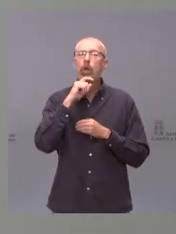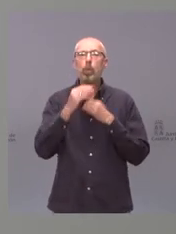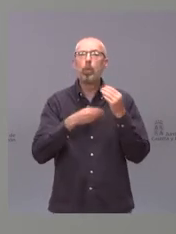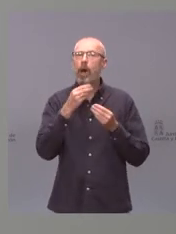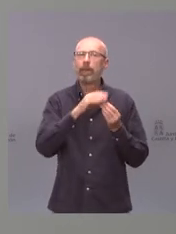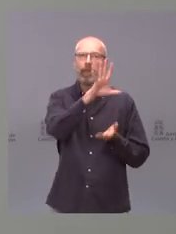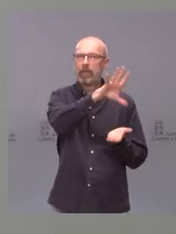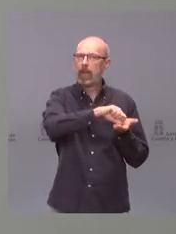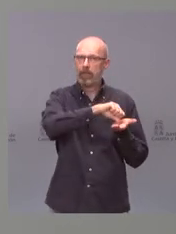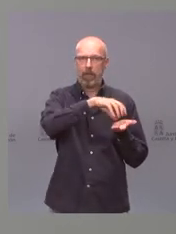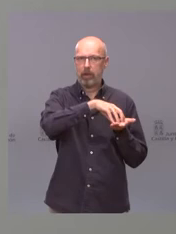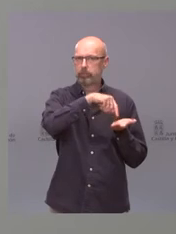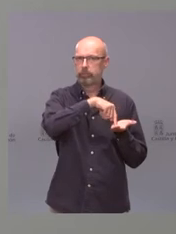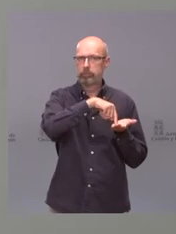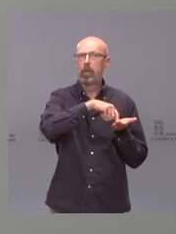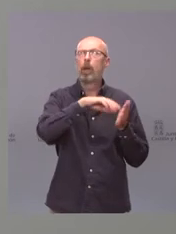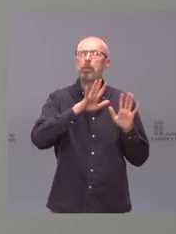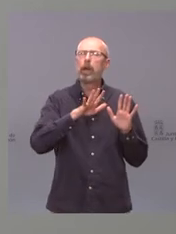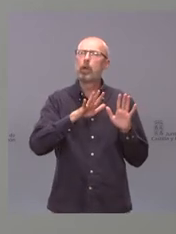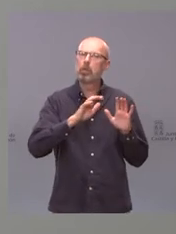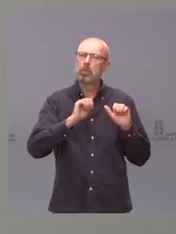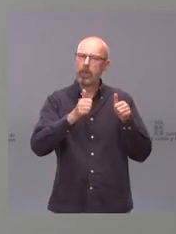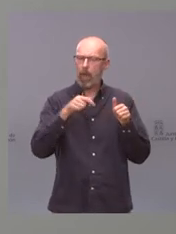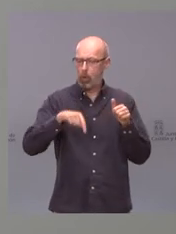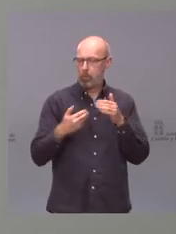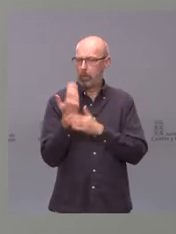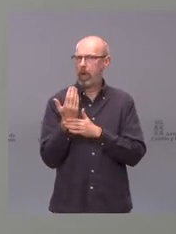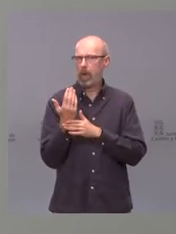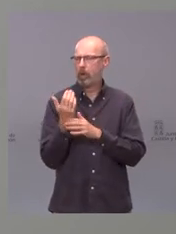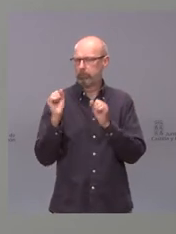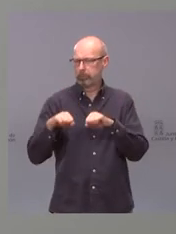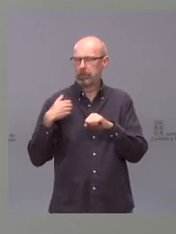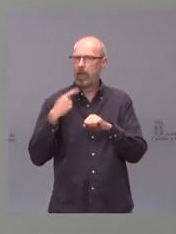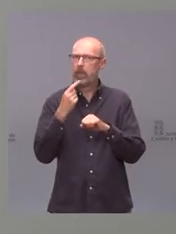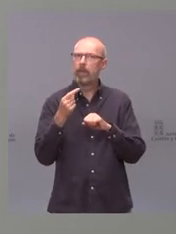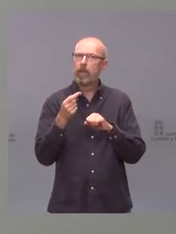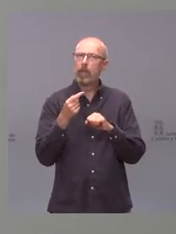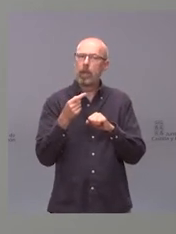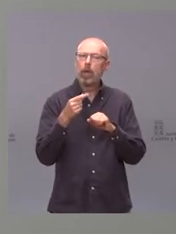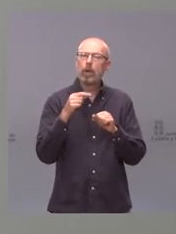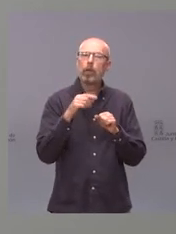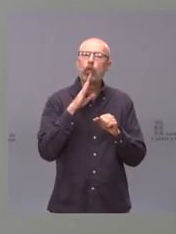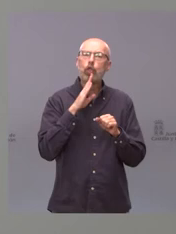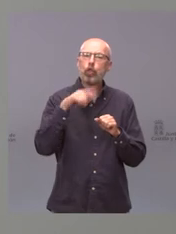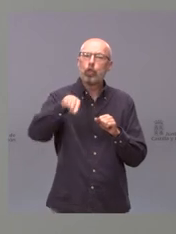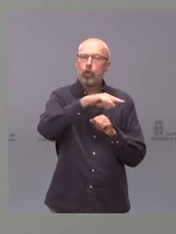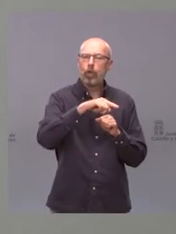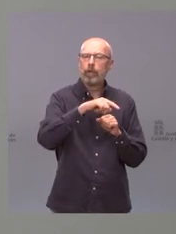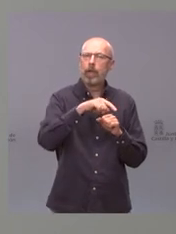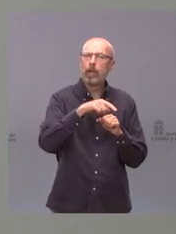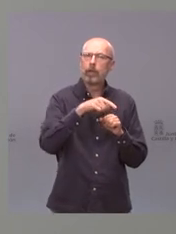poner en marcha esta mañana se nos ha comunicado cuáles van a ser los puntos de vacunación satélite en la provincia de Ávila